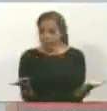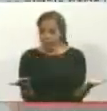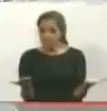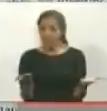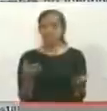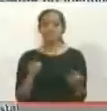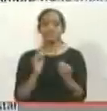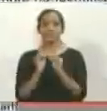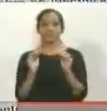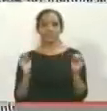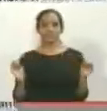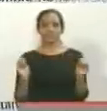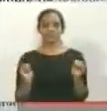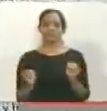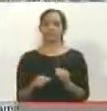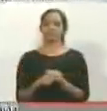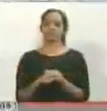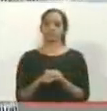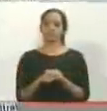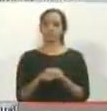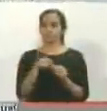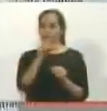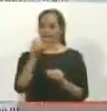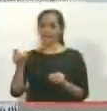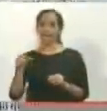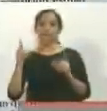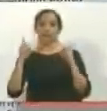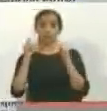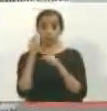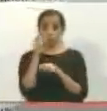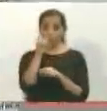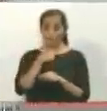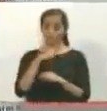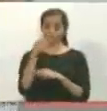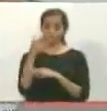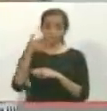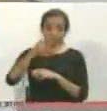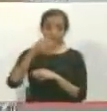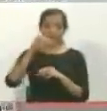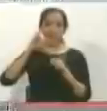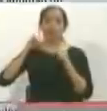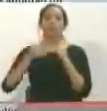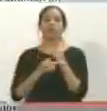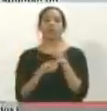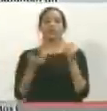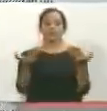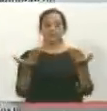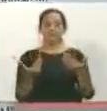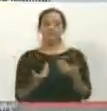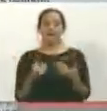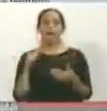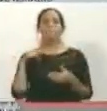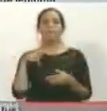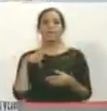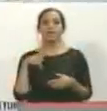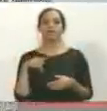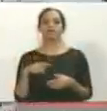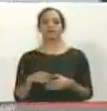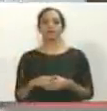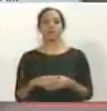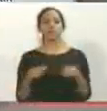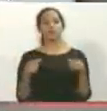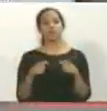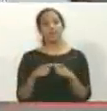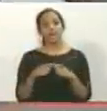señalado por los legisladores. La fotografía del hombre armado apuntando a Juanito Limaña fue proporcionada a la AP por un